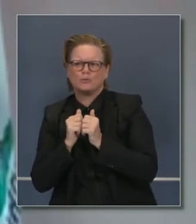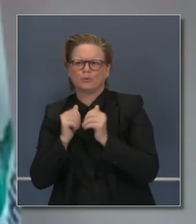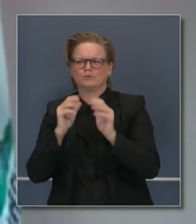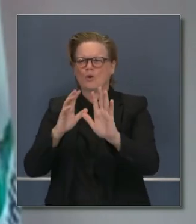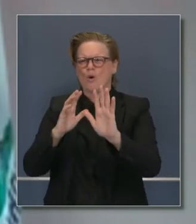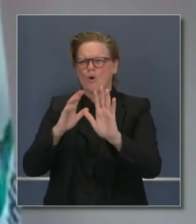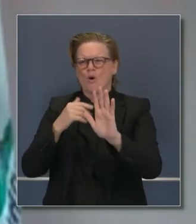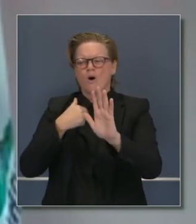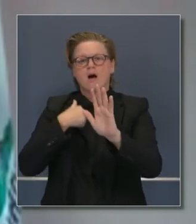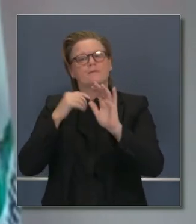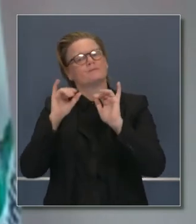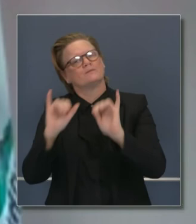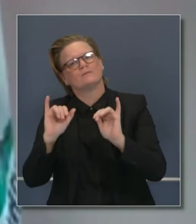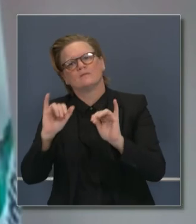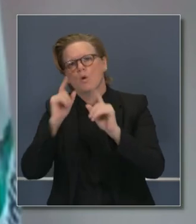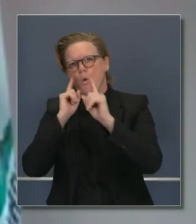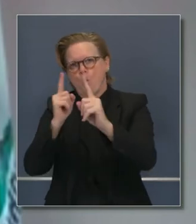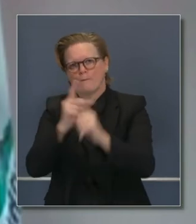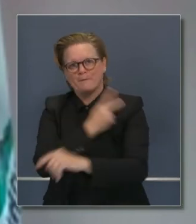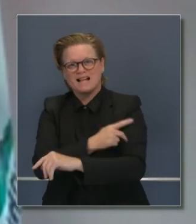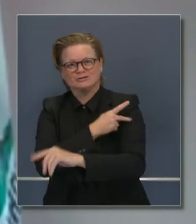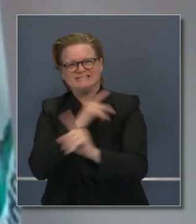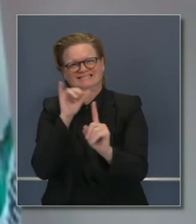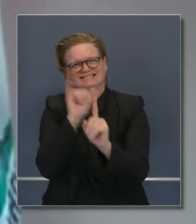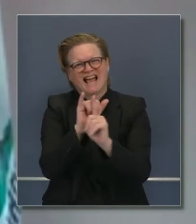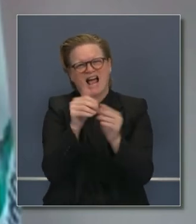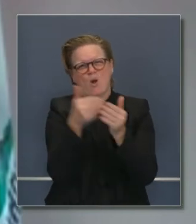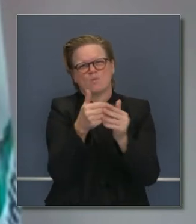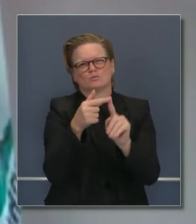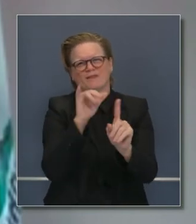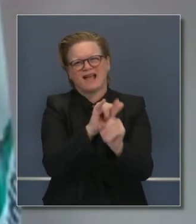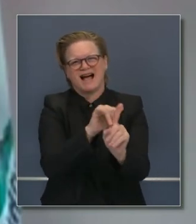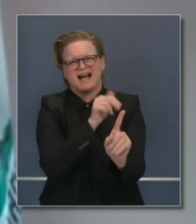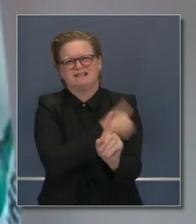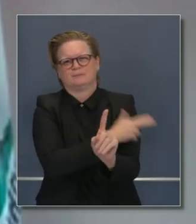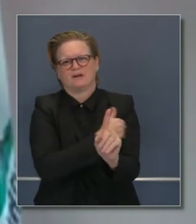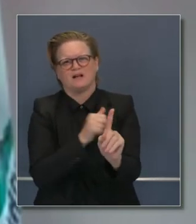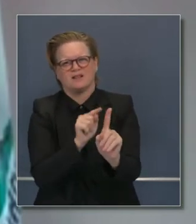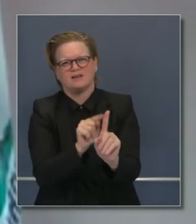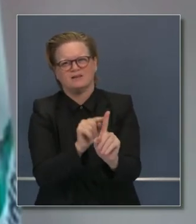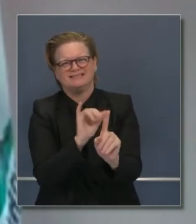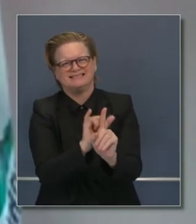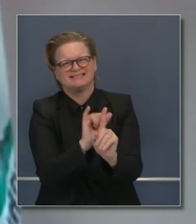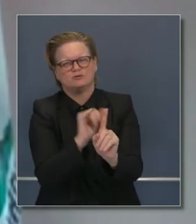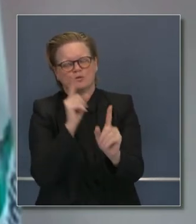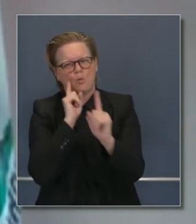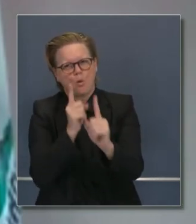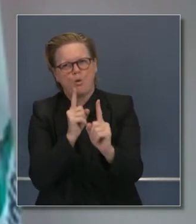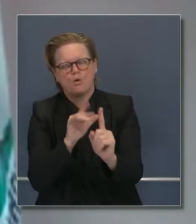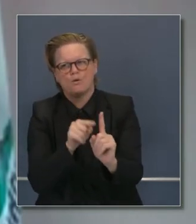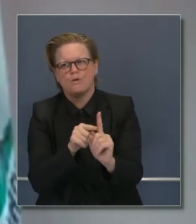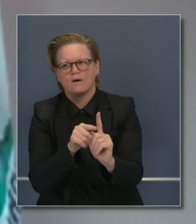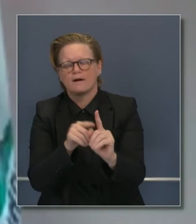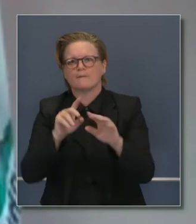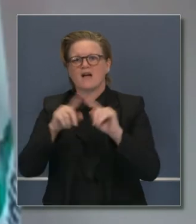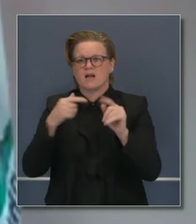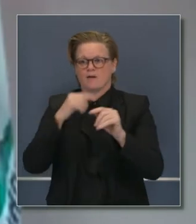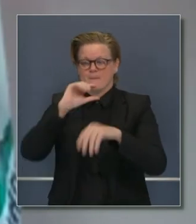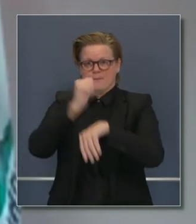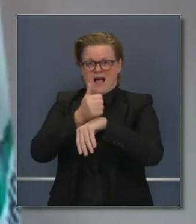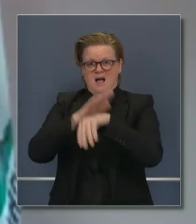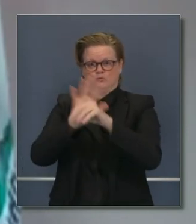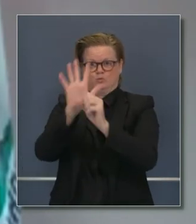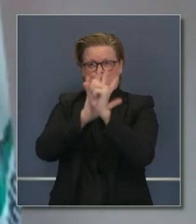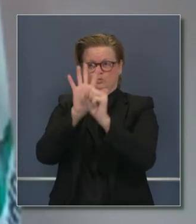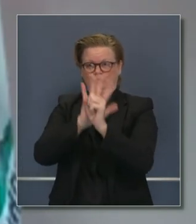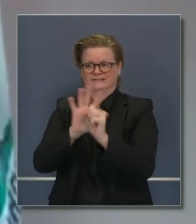queremos mantener a los pacientes tan cerca como sea posible a sus hogares, a sus seres queridos. Así que usando el protocolo